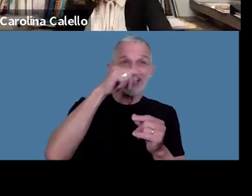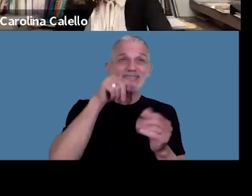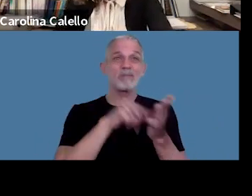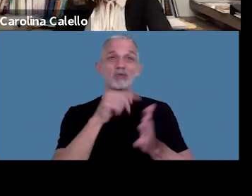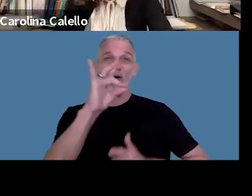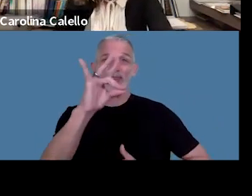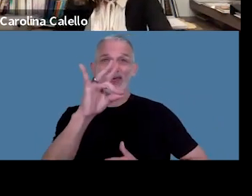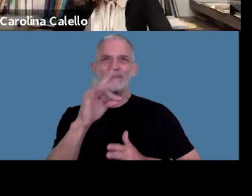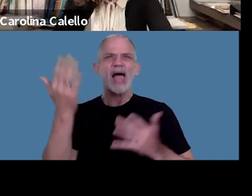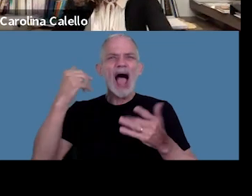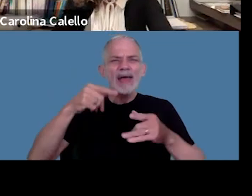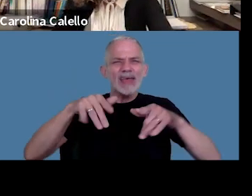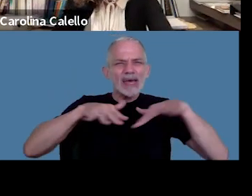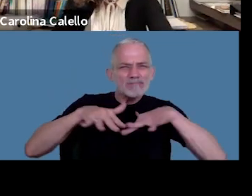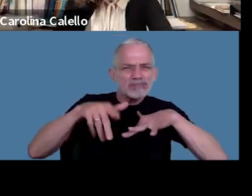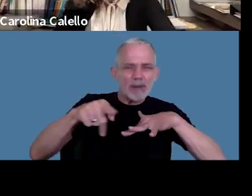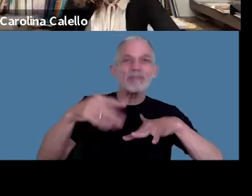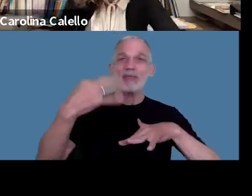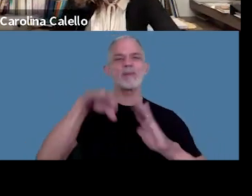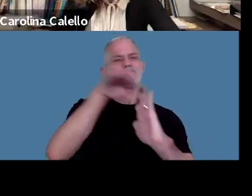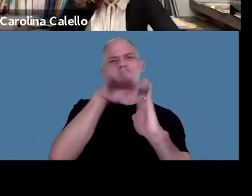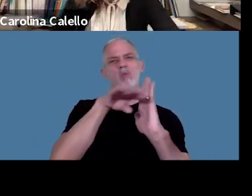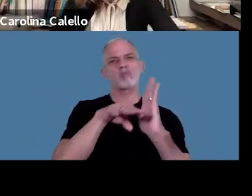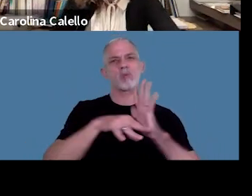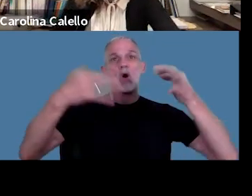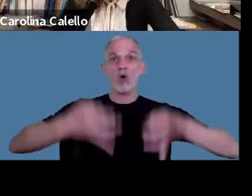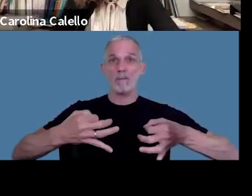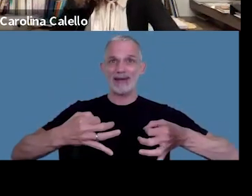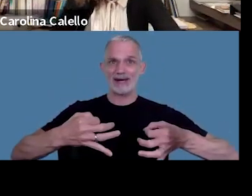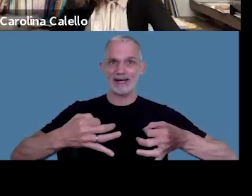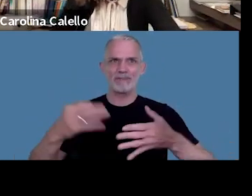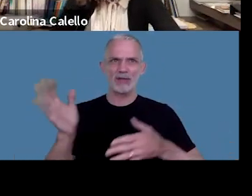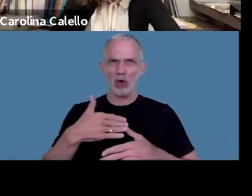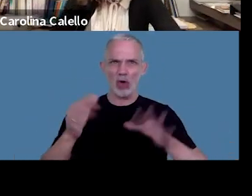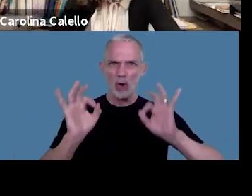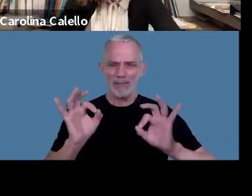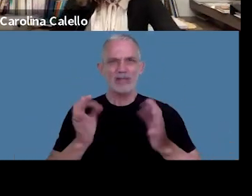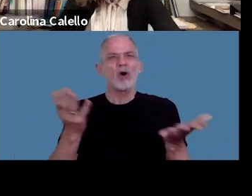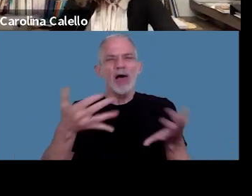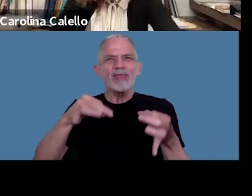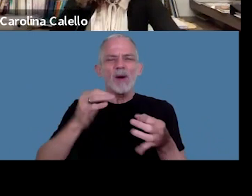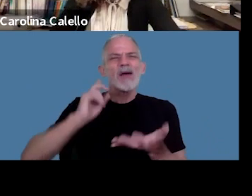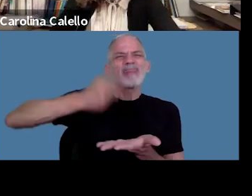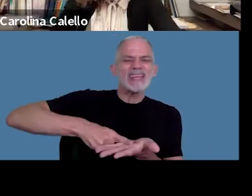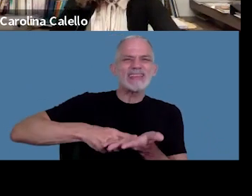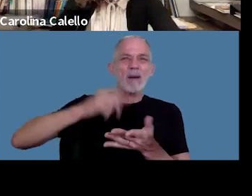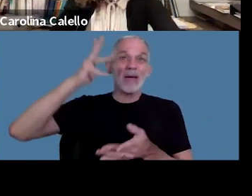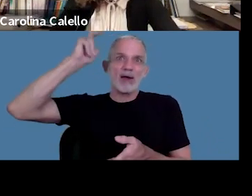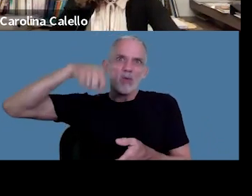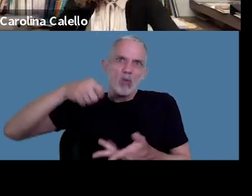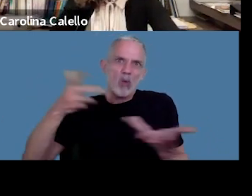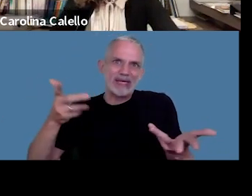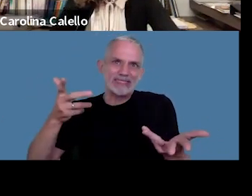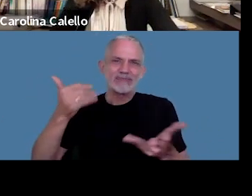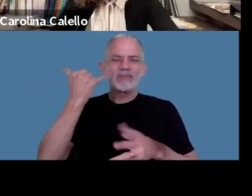emisión del acto se tienen que cumplir todos los procedimientos ¿no es cierto? tiene que haber el dictamen jurídico cuando